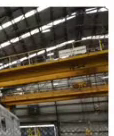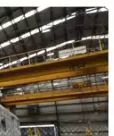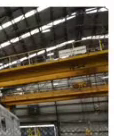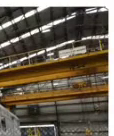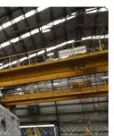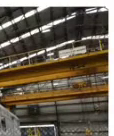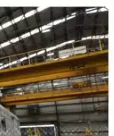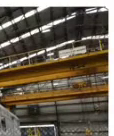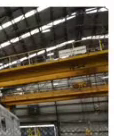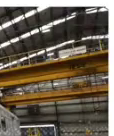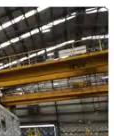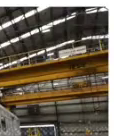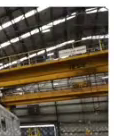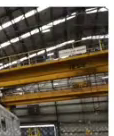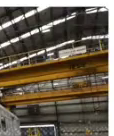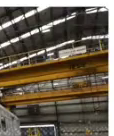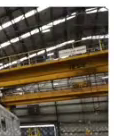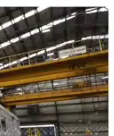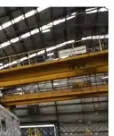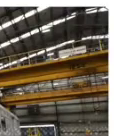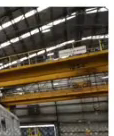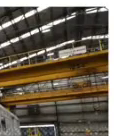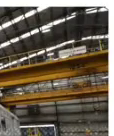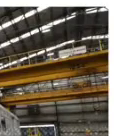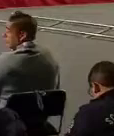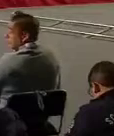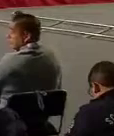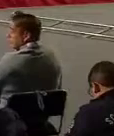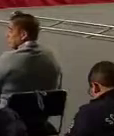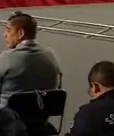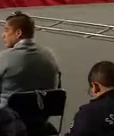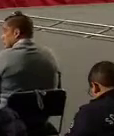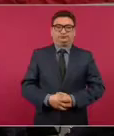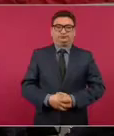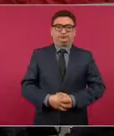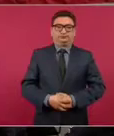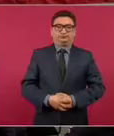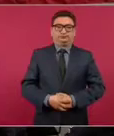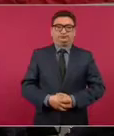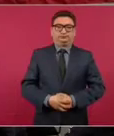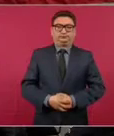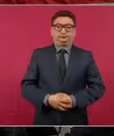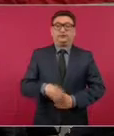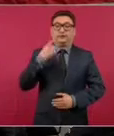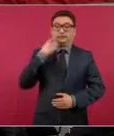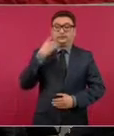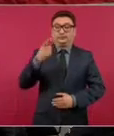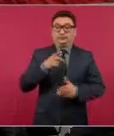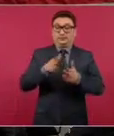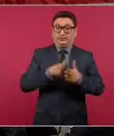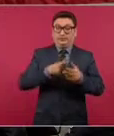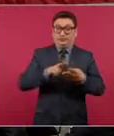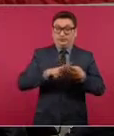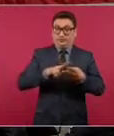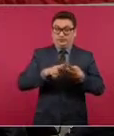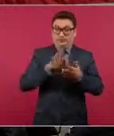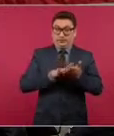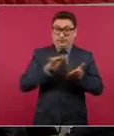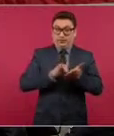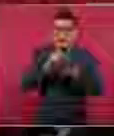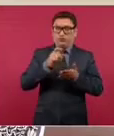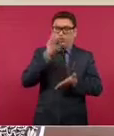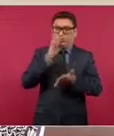trenes, talleres y cocheras, por citar algunos aspectos. Pero el Tren Maya no es solamente una vía